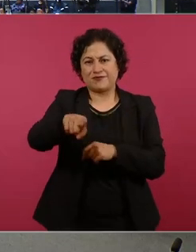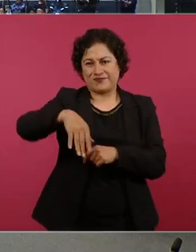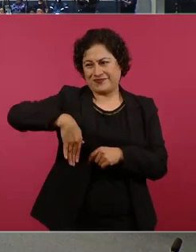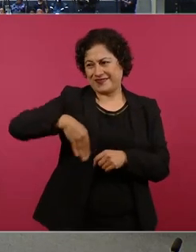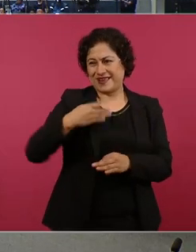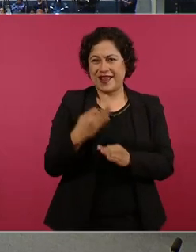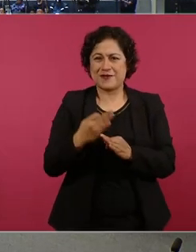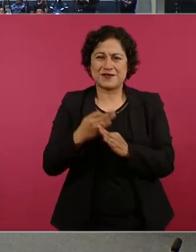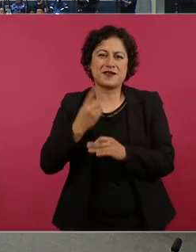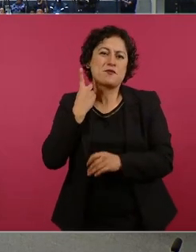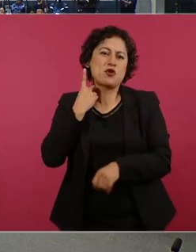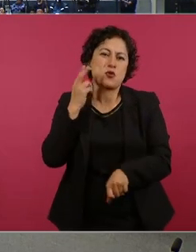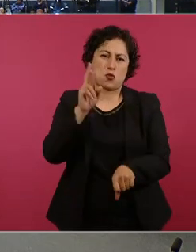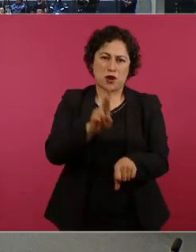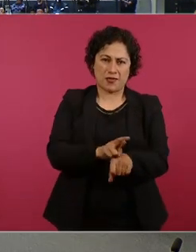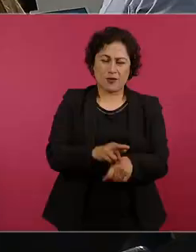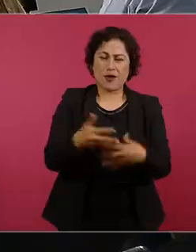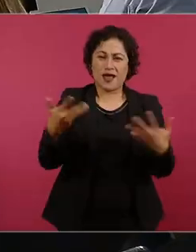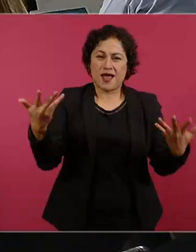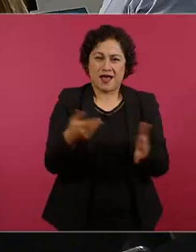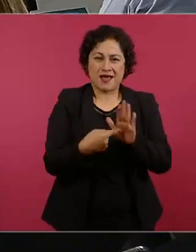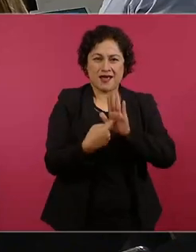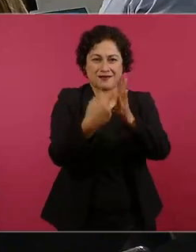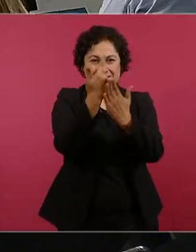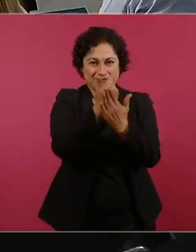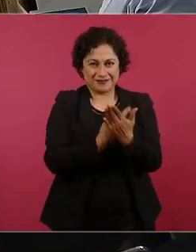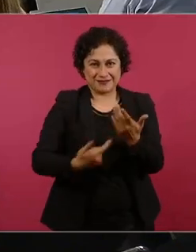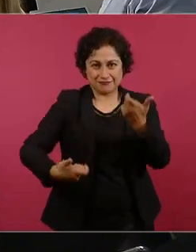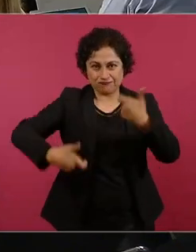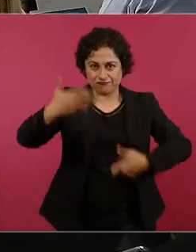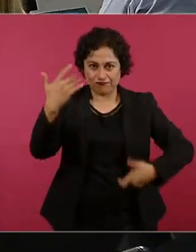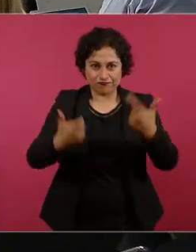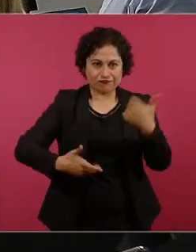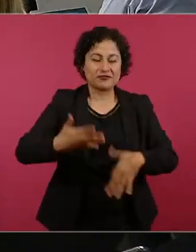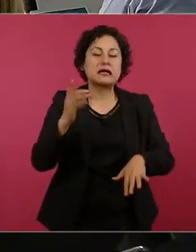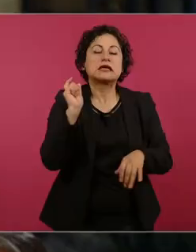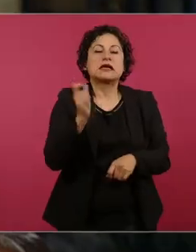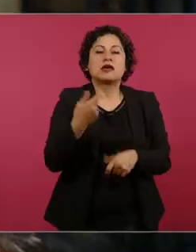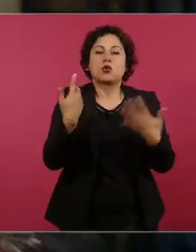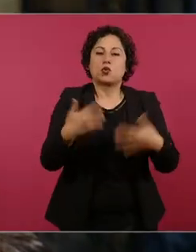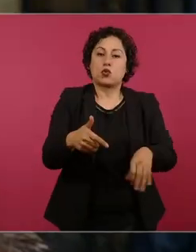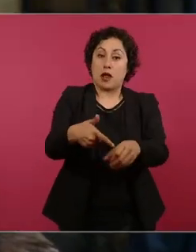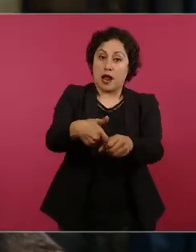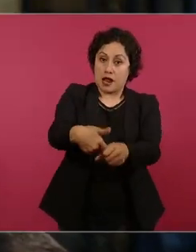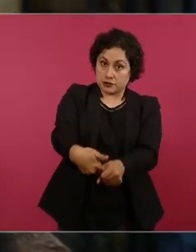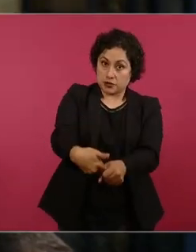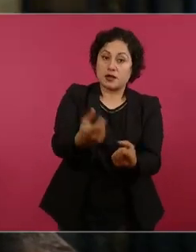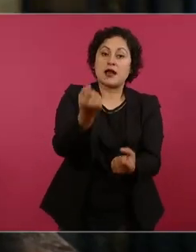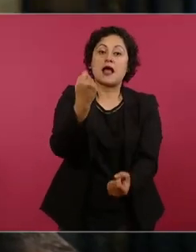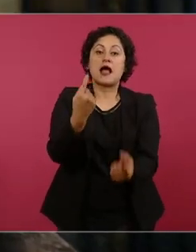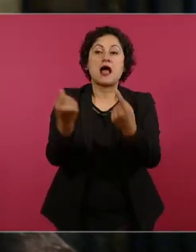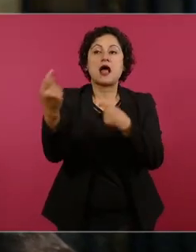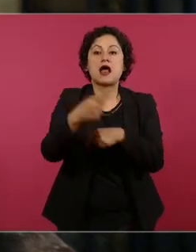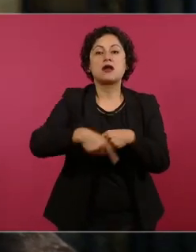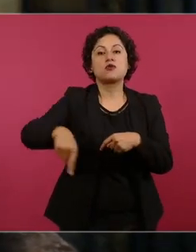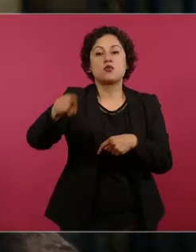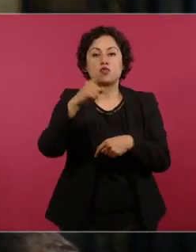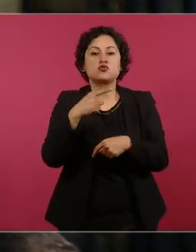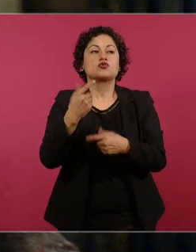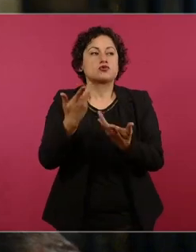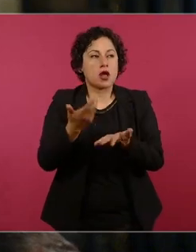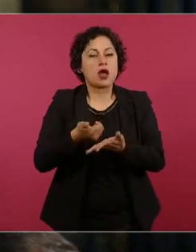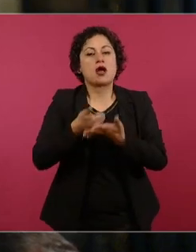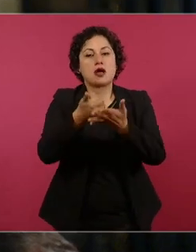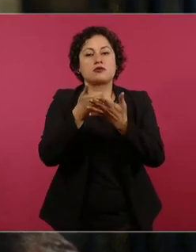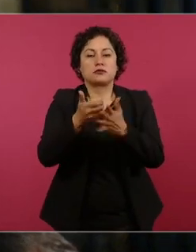del consumidor como las tarifas los precios de la gasolina pues siguen en condiciones de no alza entonces pues creo